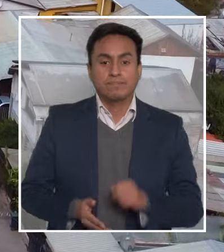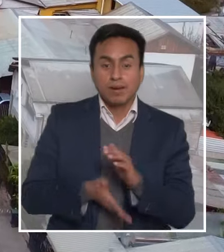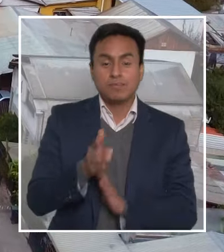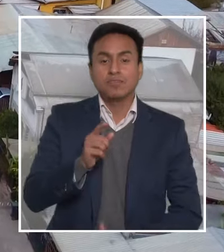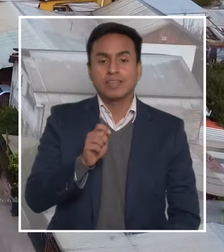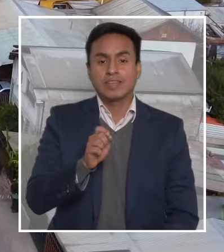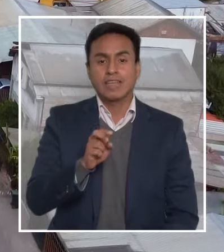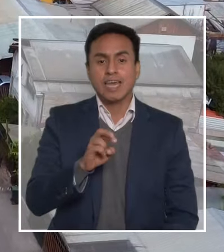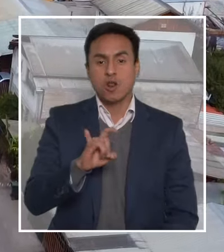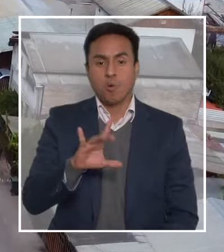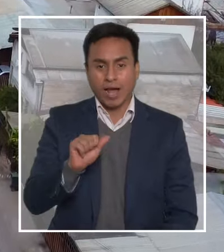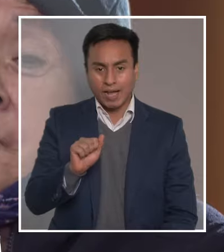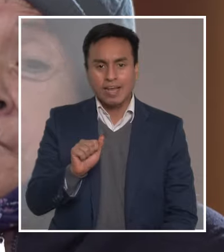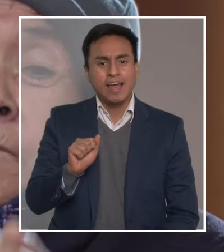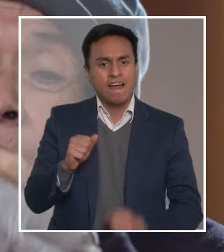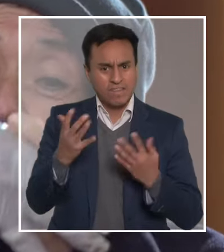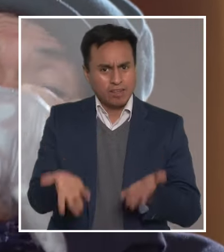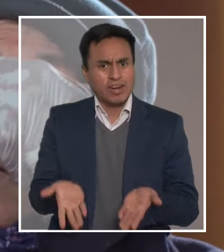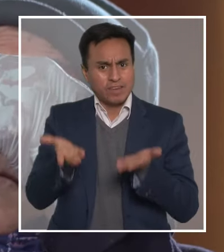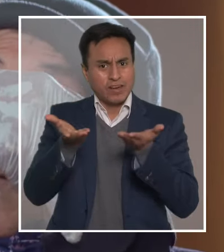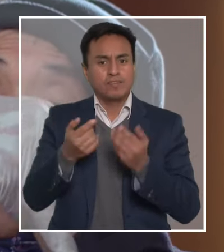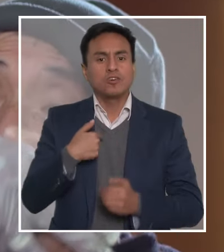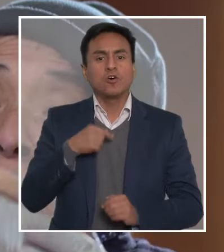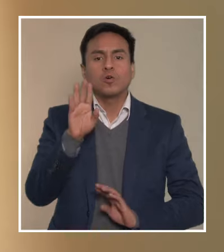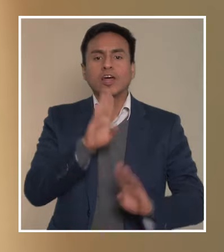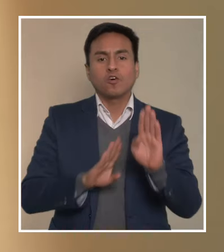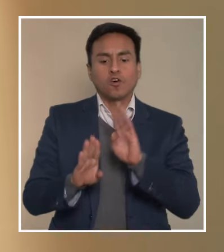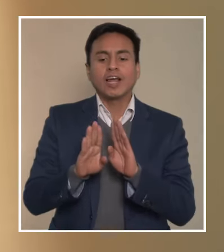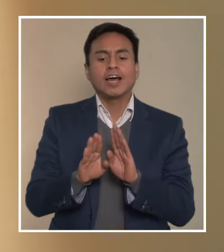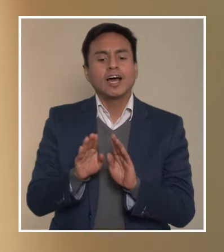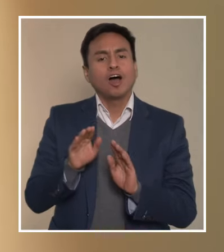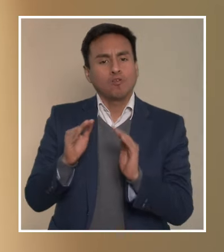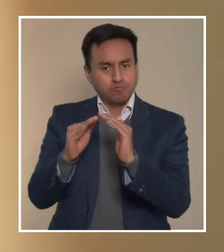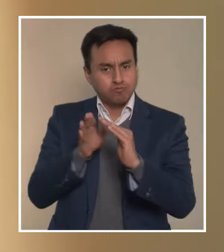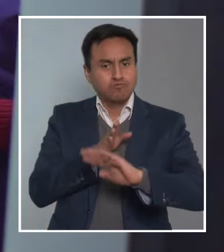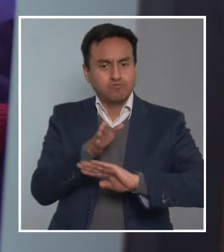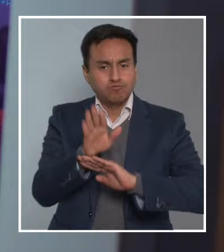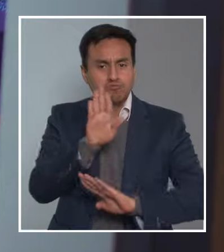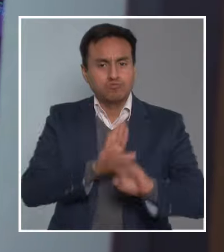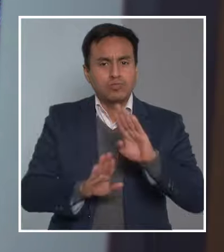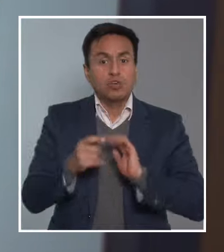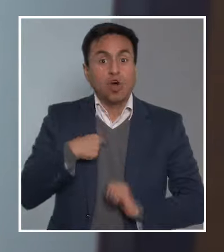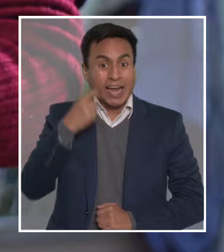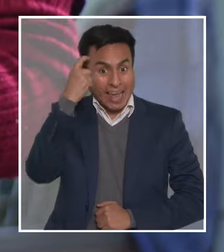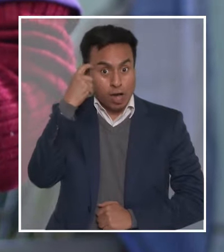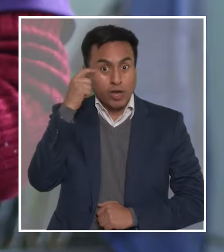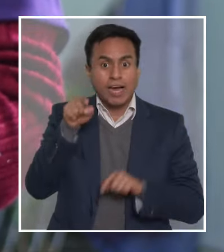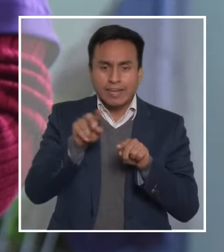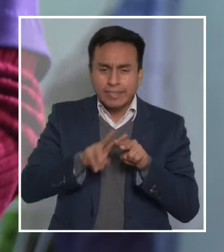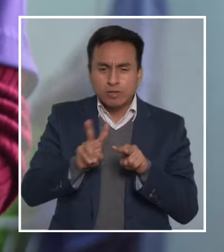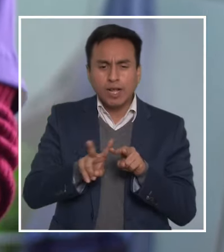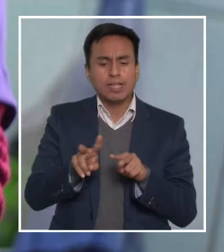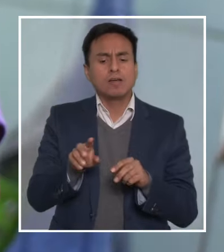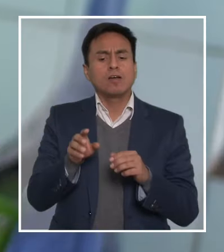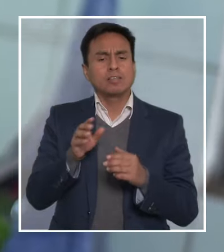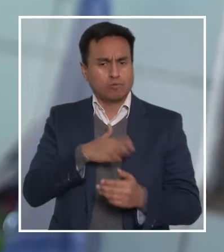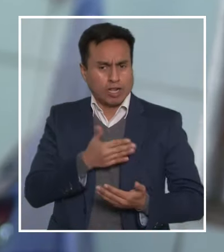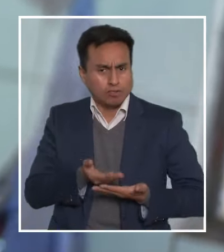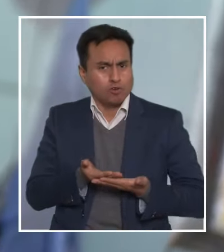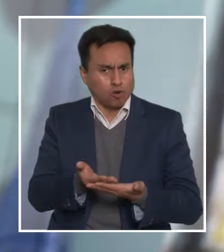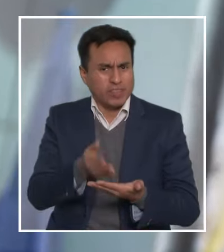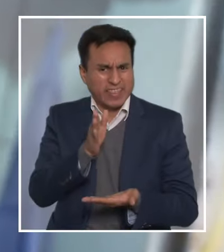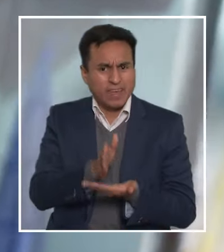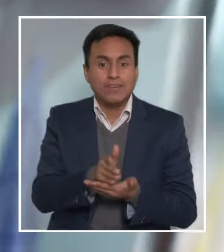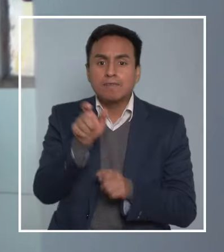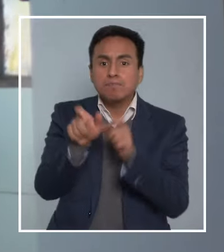Vamos Teruca, arriba los brazos. Soy cuidadora domiciliaria, yo creo que uno para hacer esto tiene que poner un